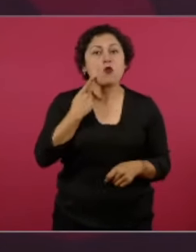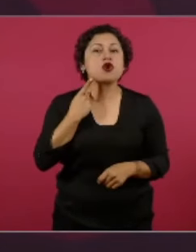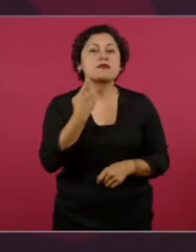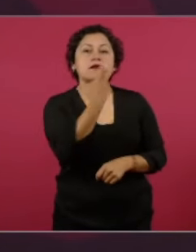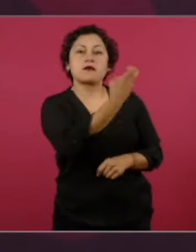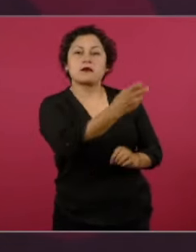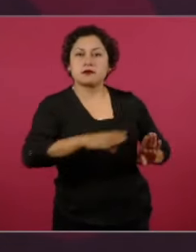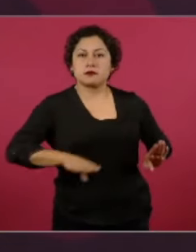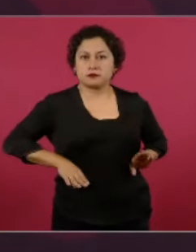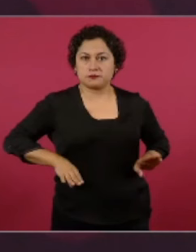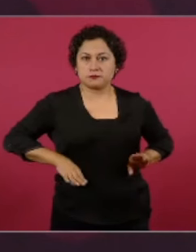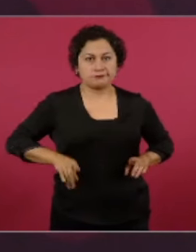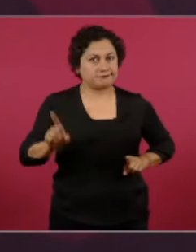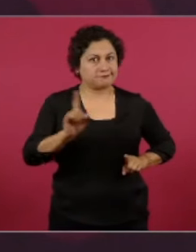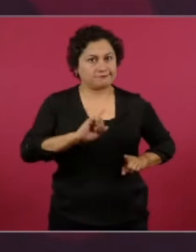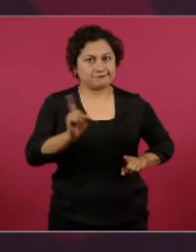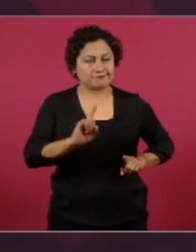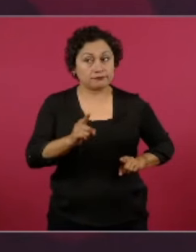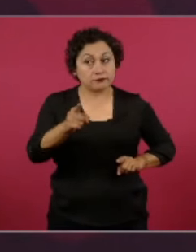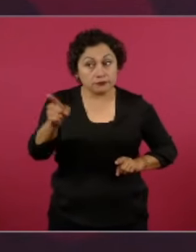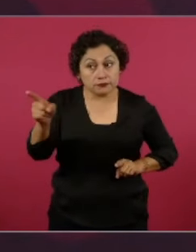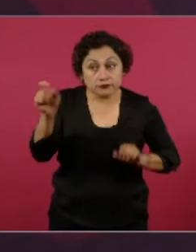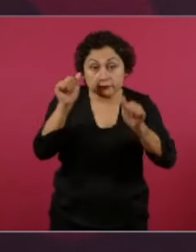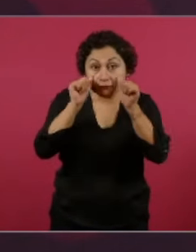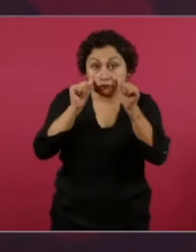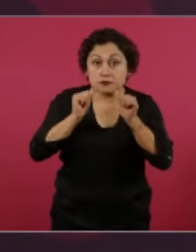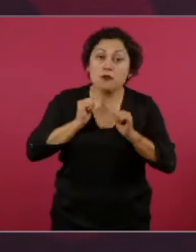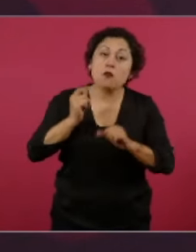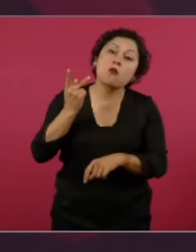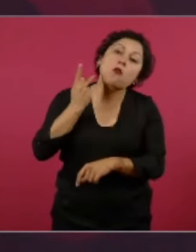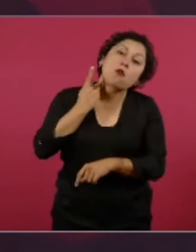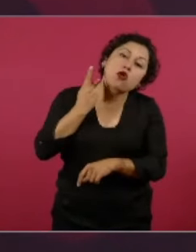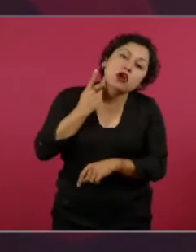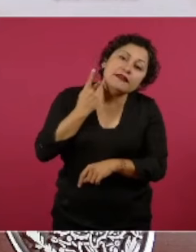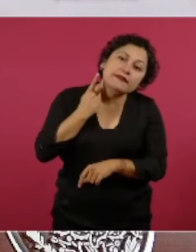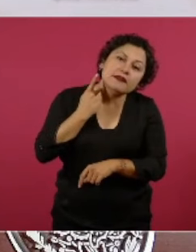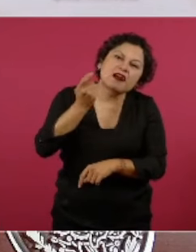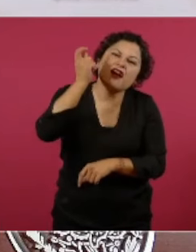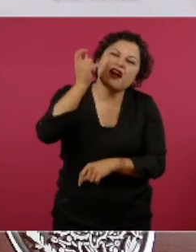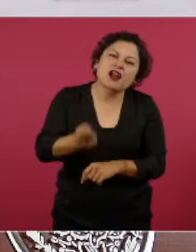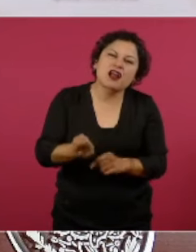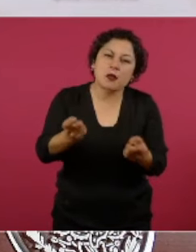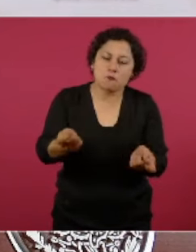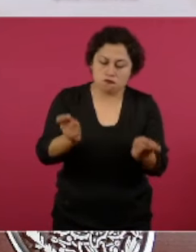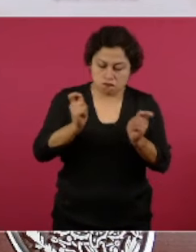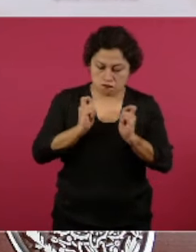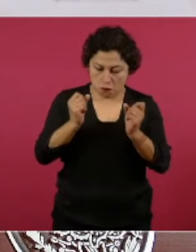es un apostolado.